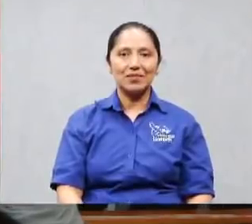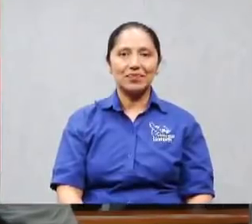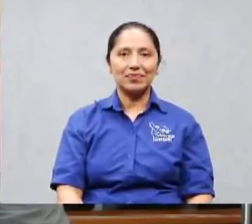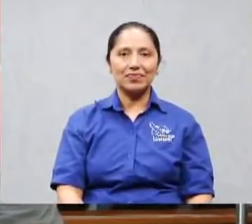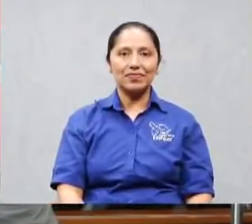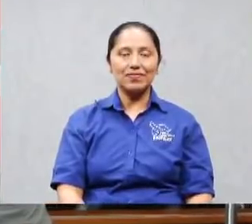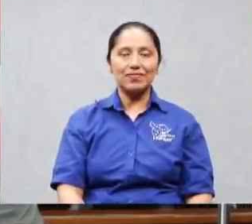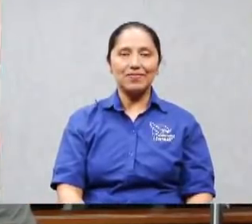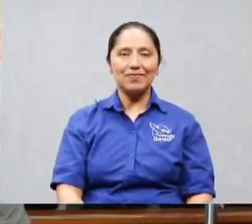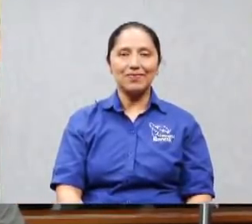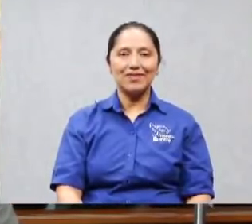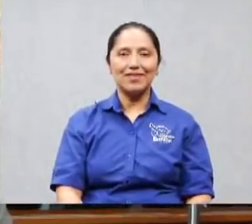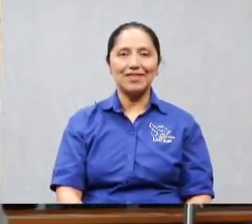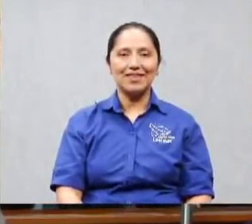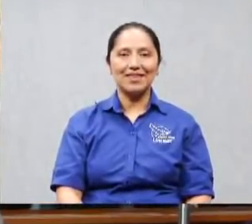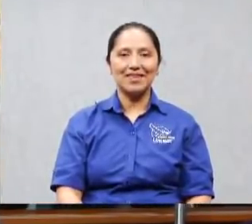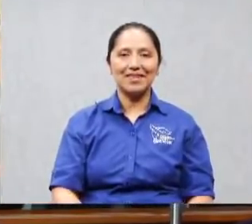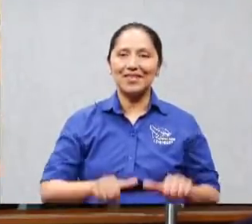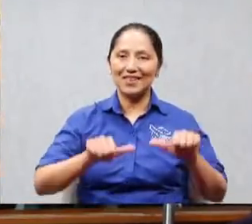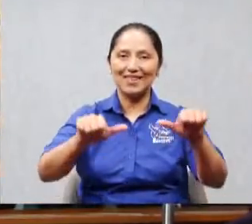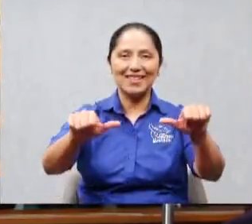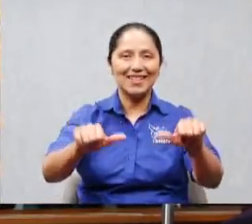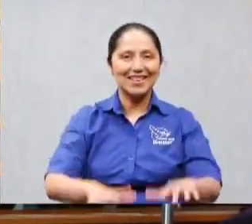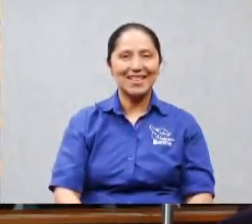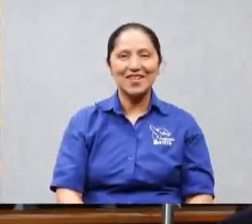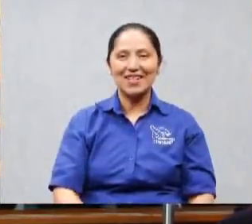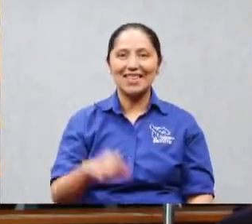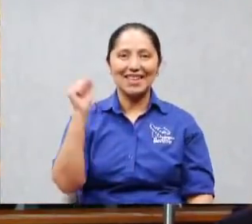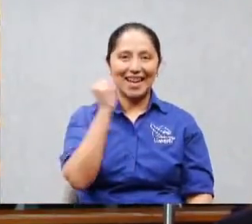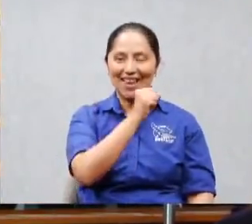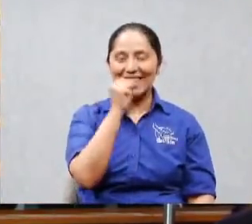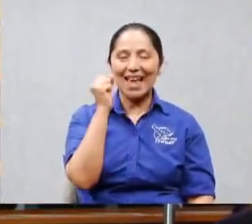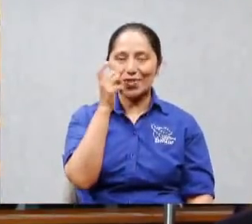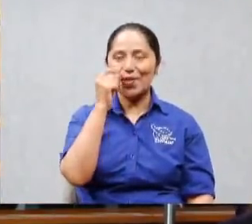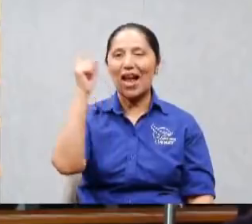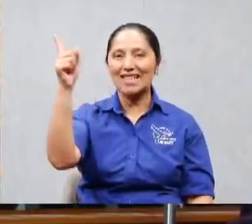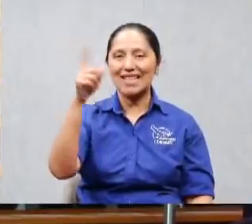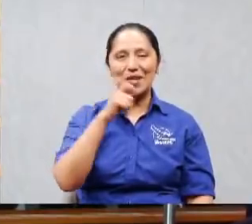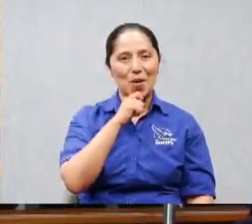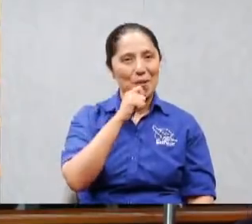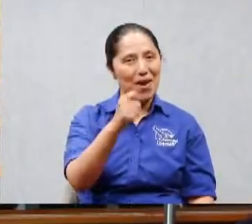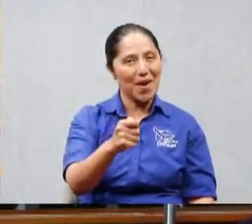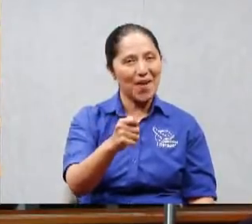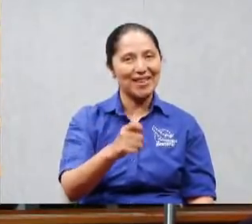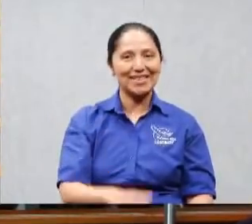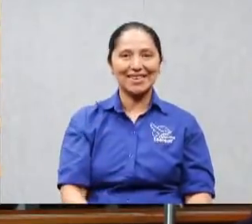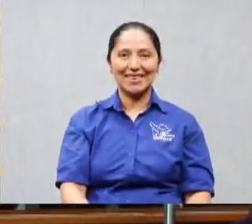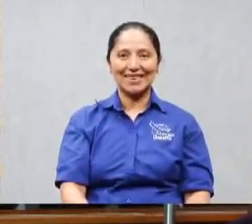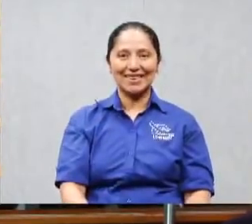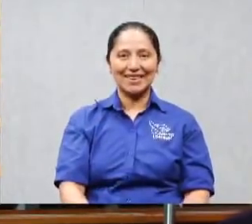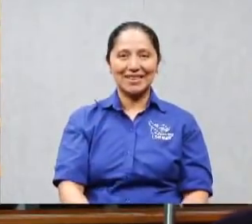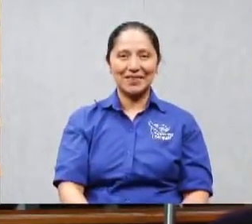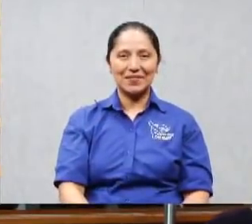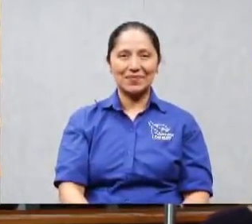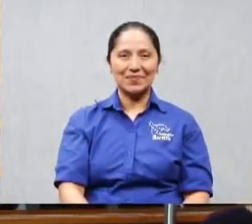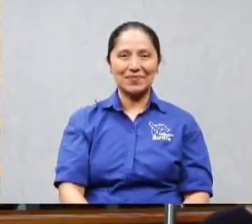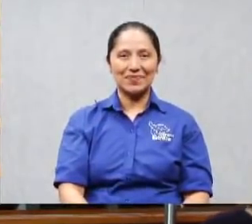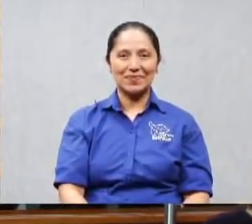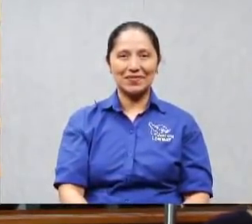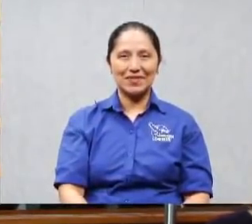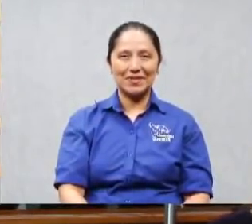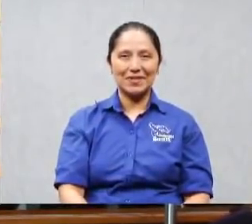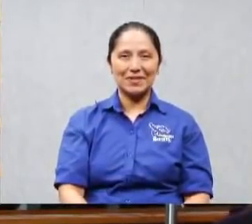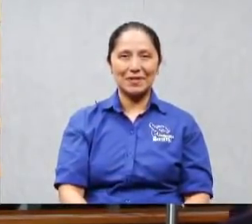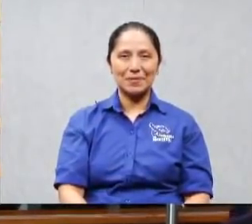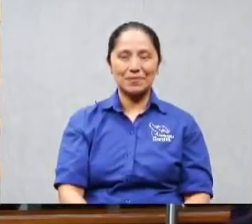bueno cantemos al Señor porque me va a seguir metiendo en líos yo aquí con los hermanos nos vemos en